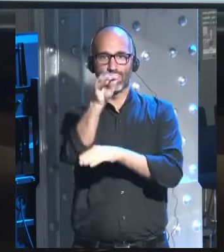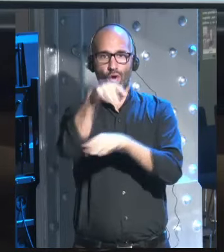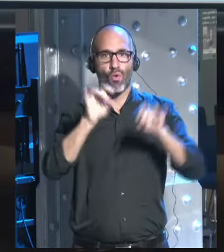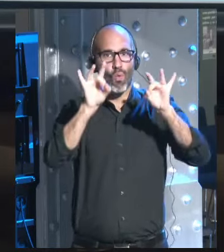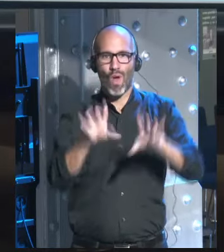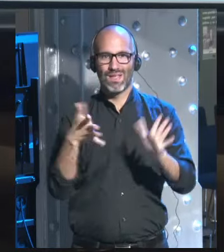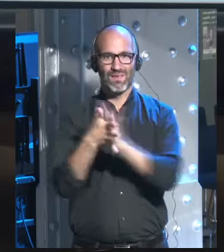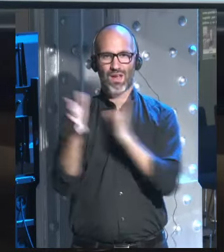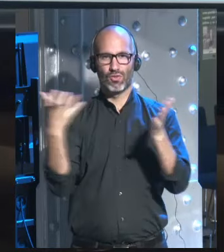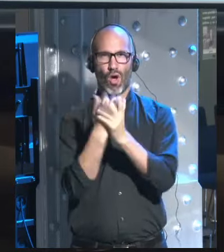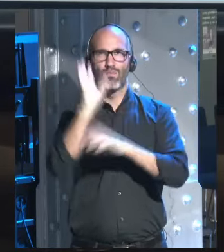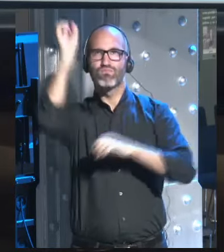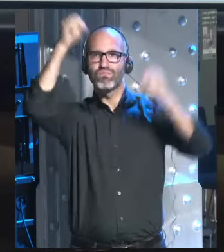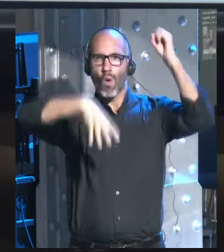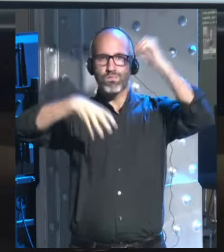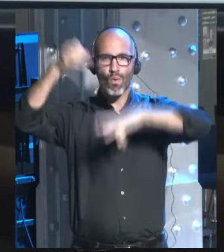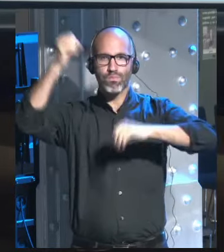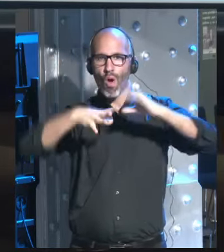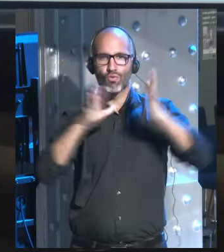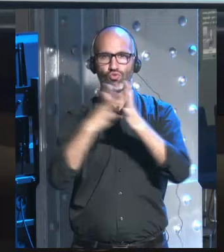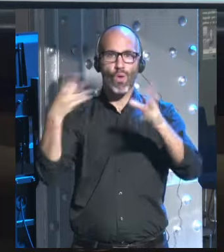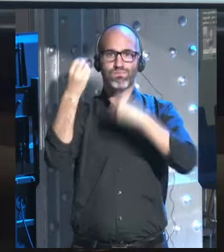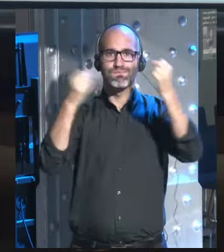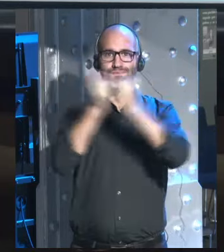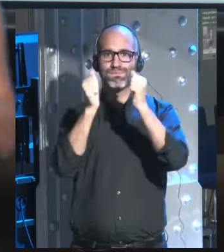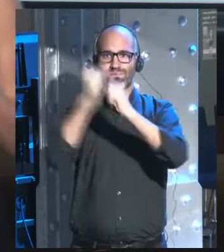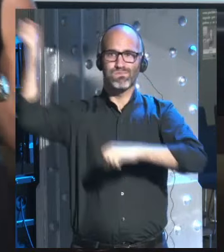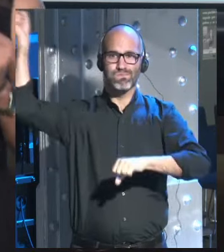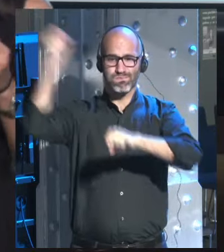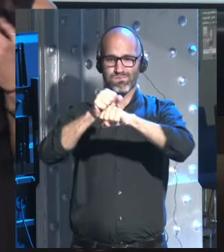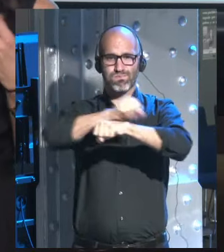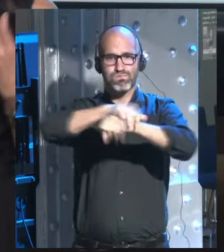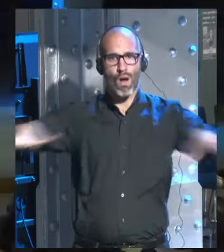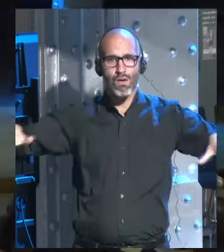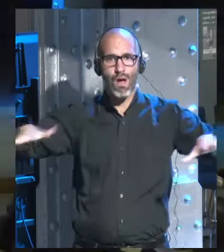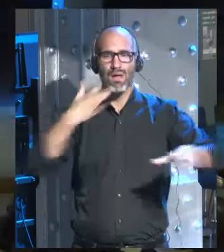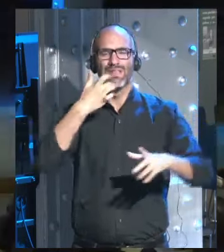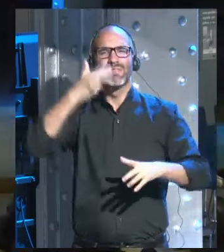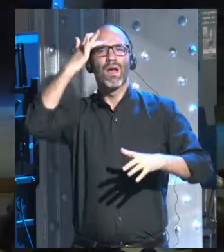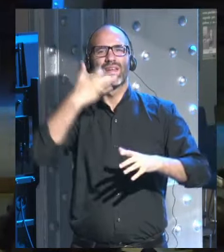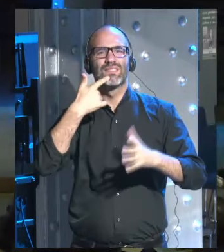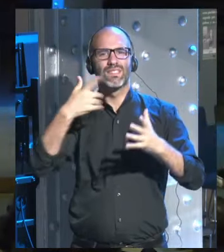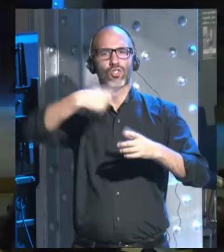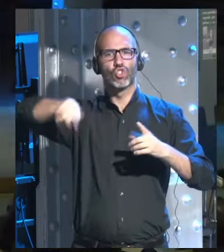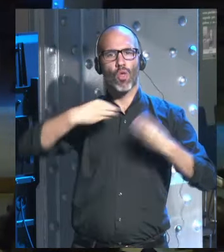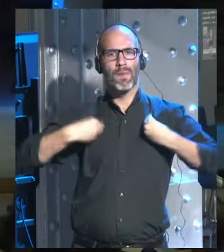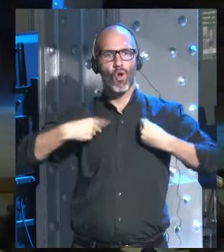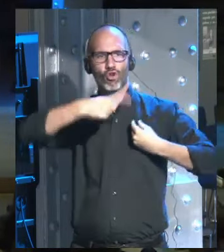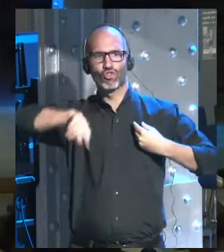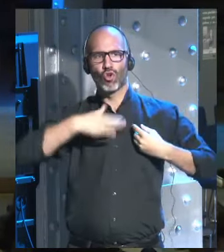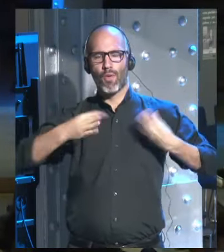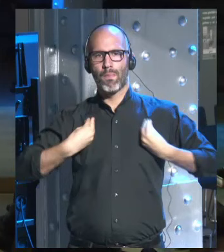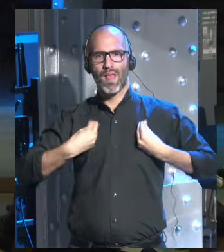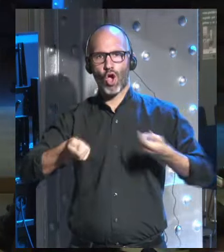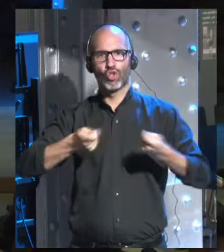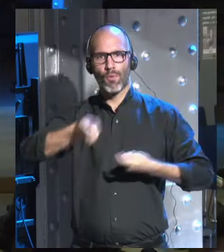caeríamos bajo una glaciación o bajo un gran asteroide. Pero la pregunta es, ¿y si el asteroide somos nosotros mismos? Y